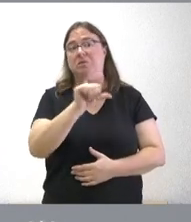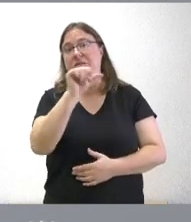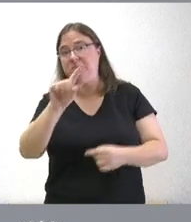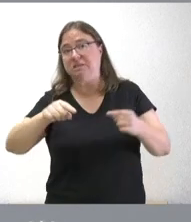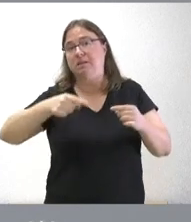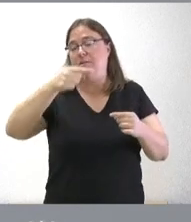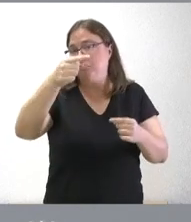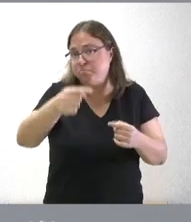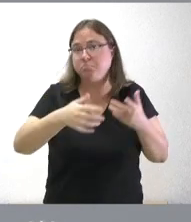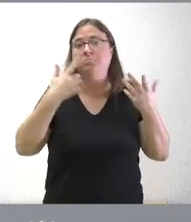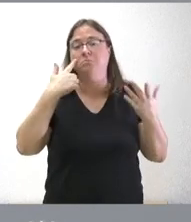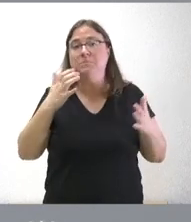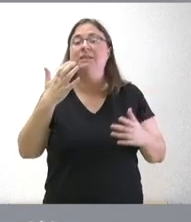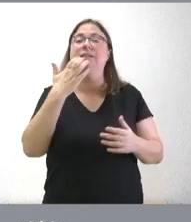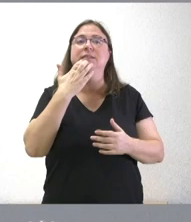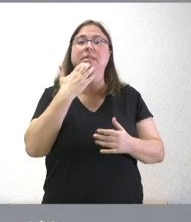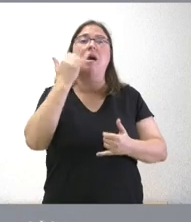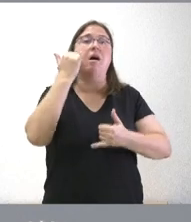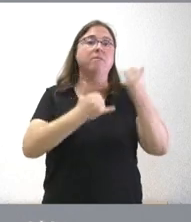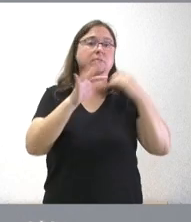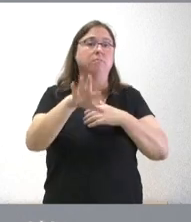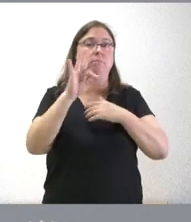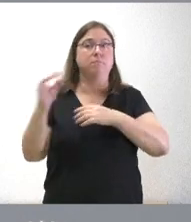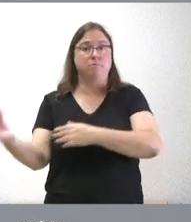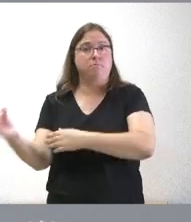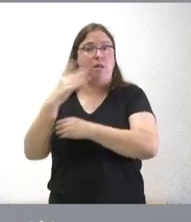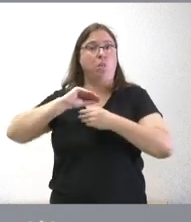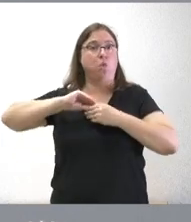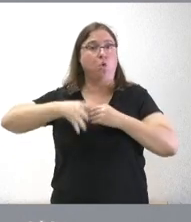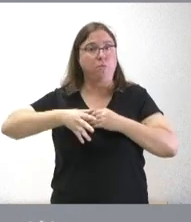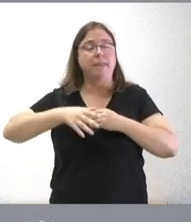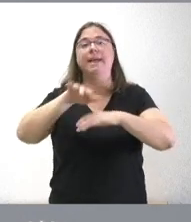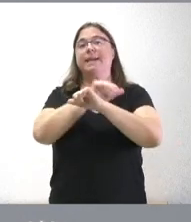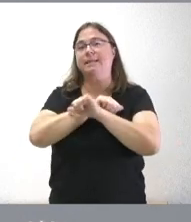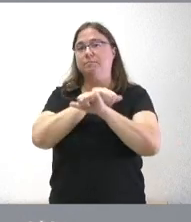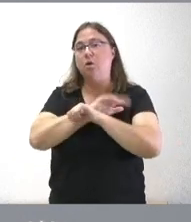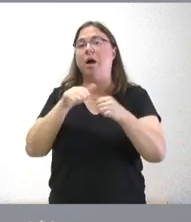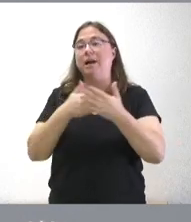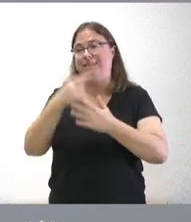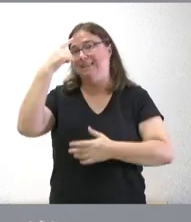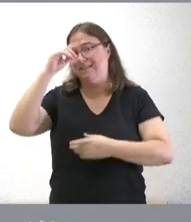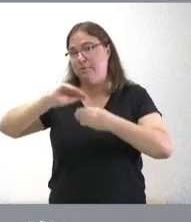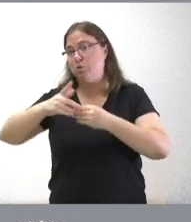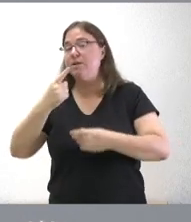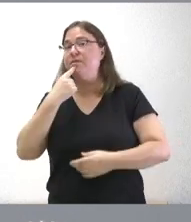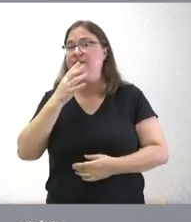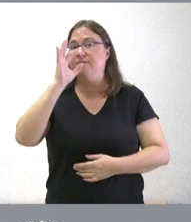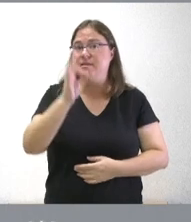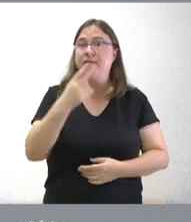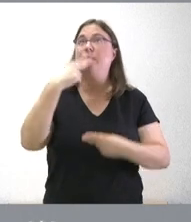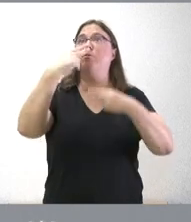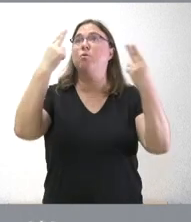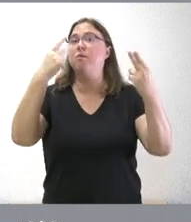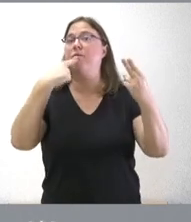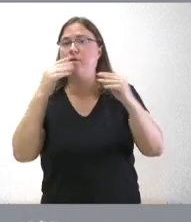yo creo que si finalmente deciden enviar la documentación pues conviene esperar a conocerla si es cierto lo que plantea públicamente la